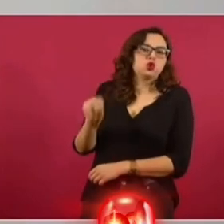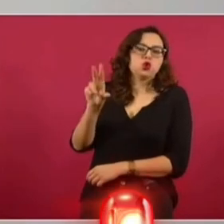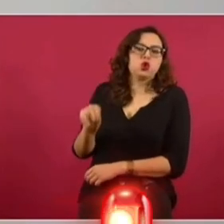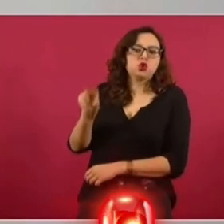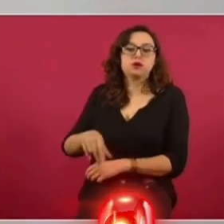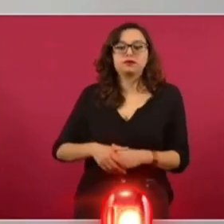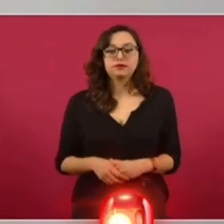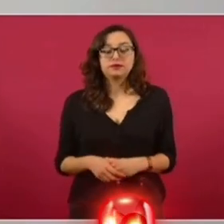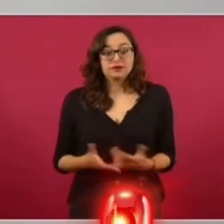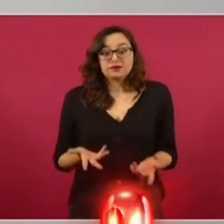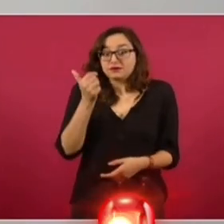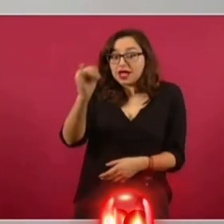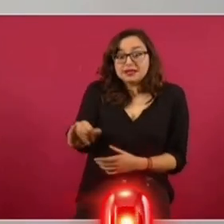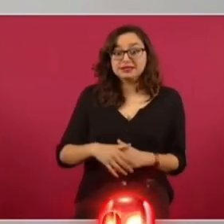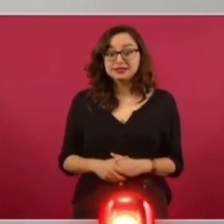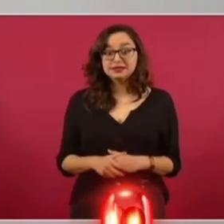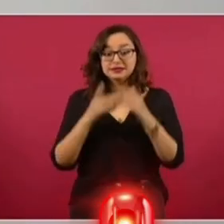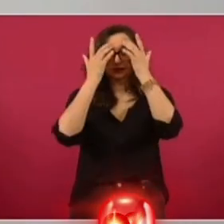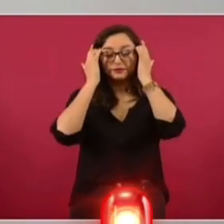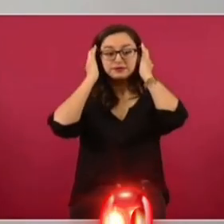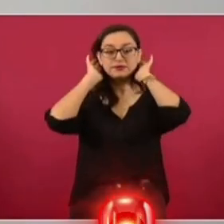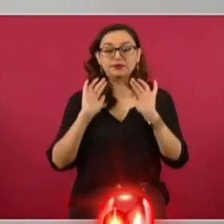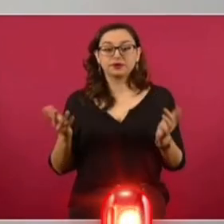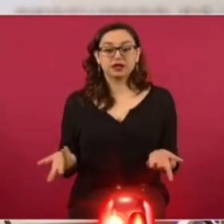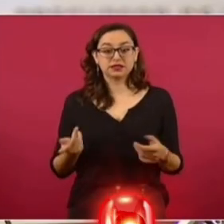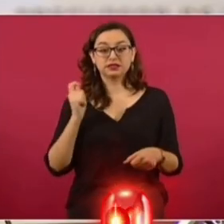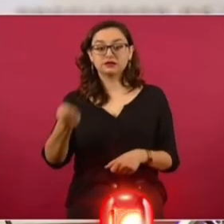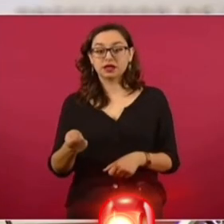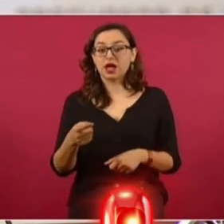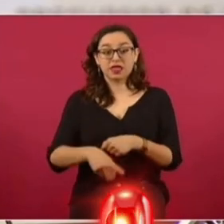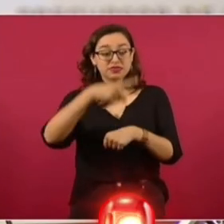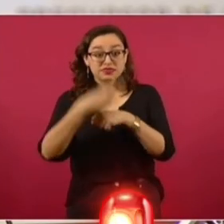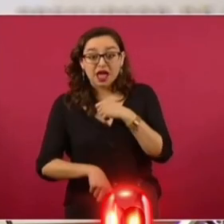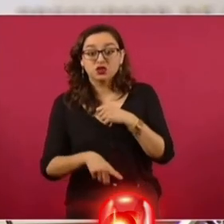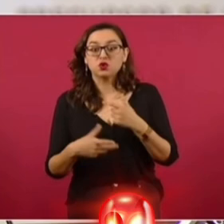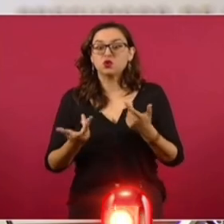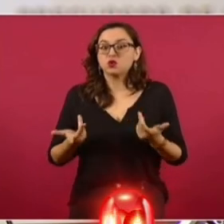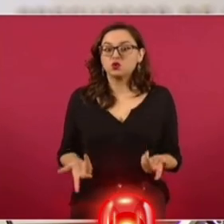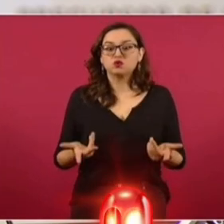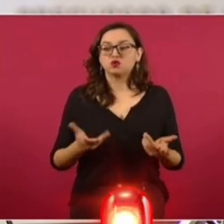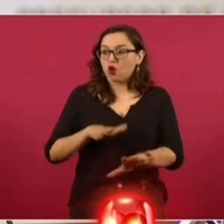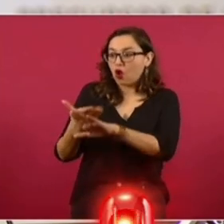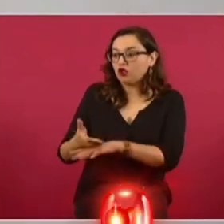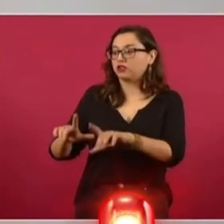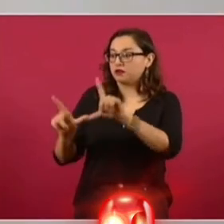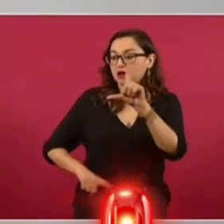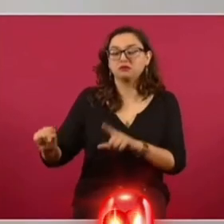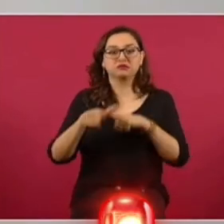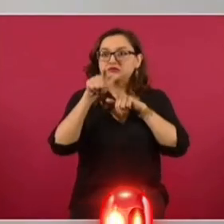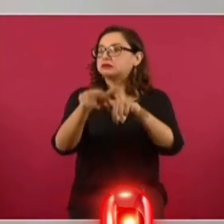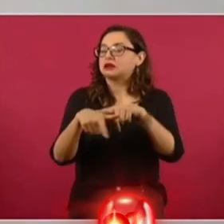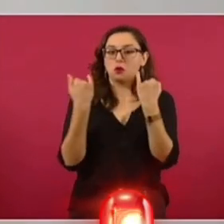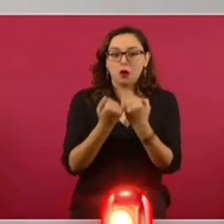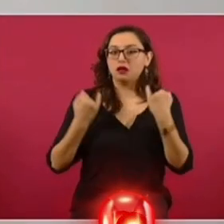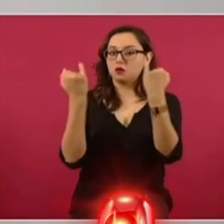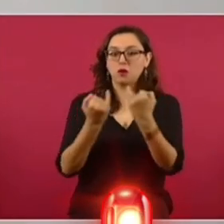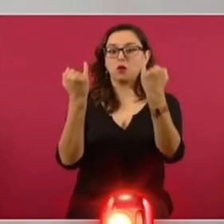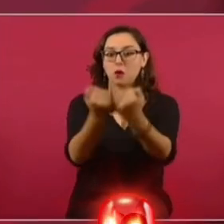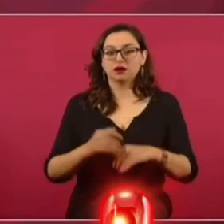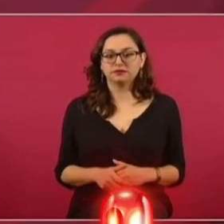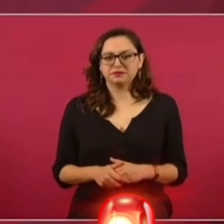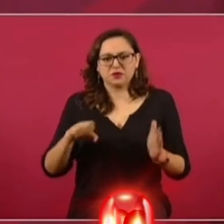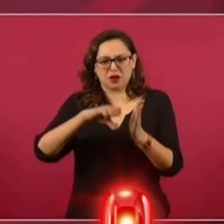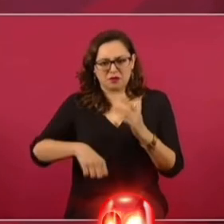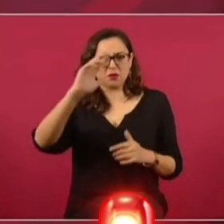favor de lo que significa mantener privilegios para las minorías. Lo vimos muy claramente con el